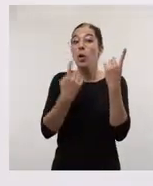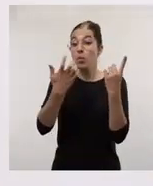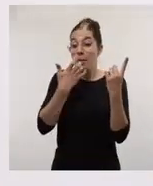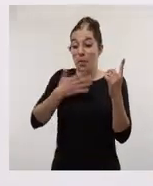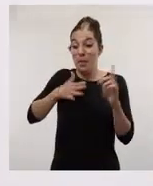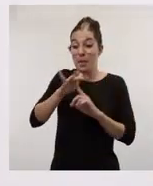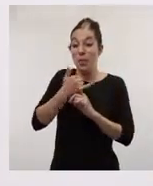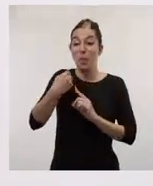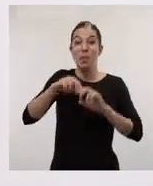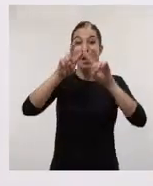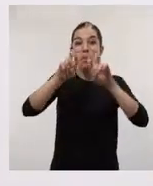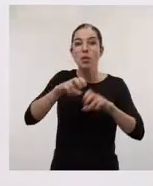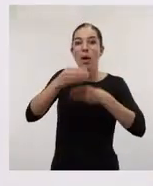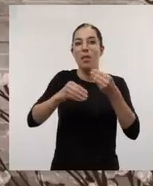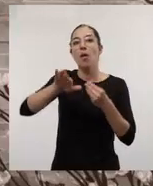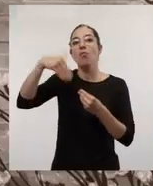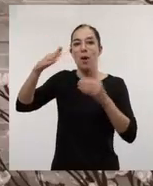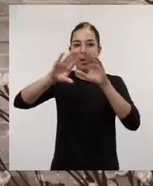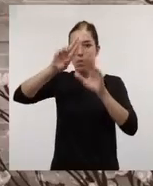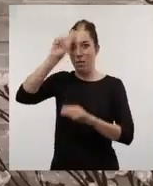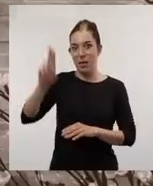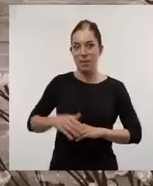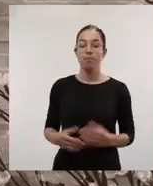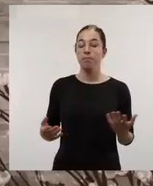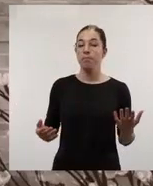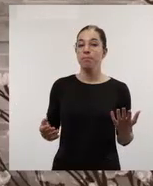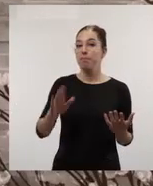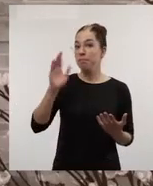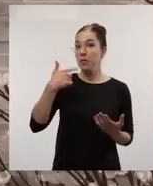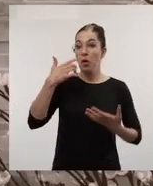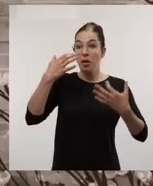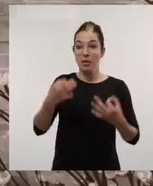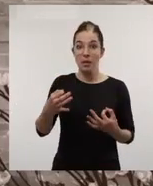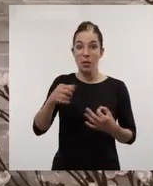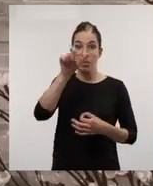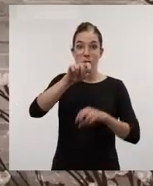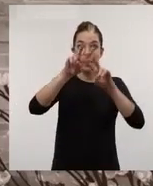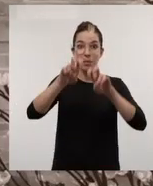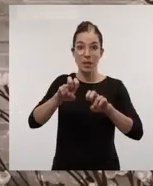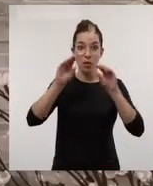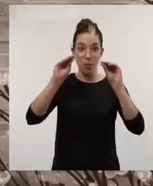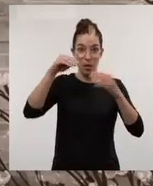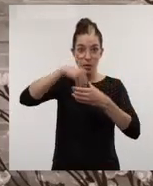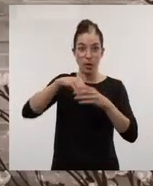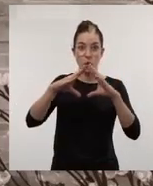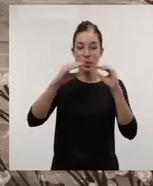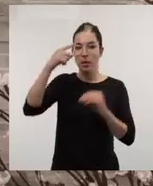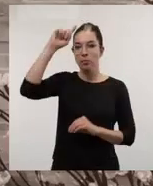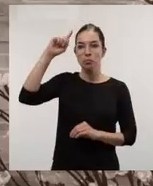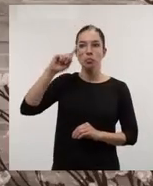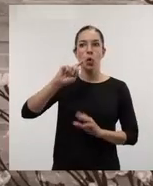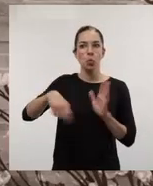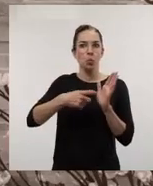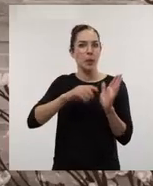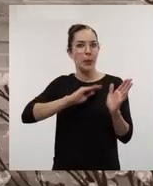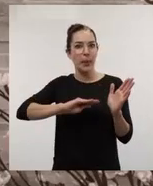desarrollan esta intervención fuera de la Comunidad de Madrid. Hola. Creo que la formación a investigadores de la Universidad de Juan Carlos es